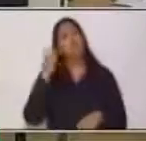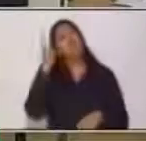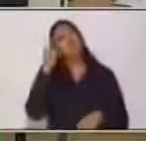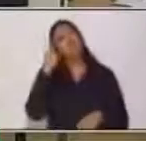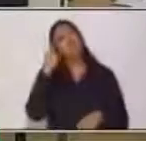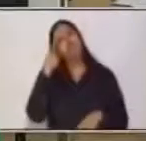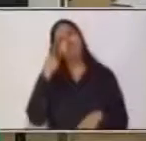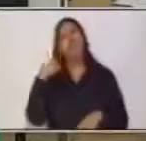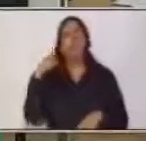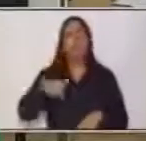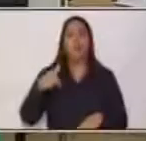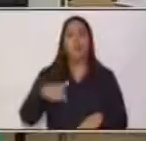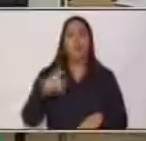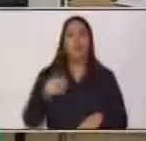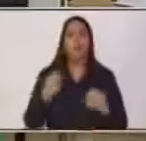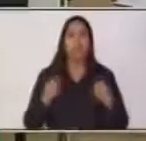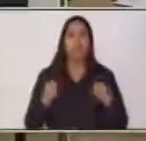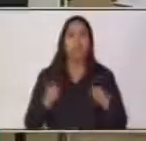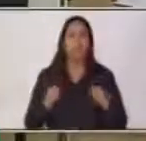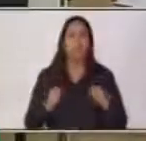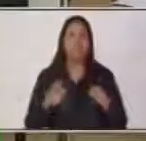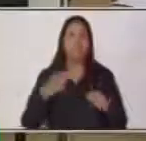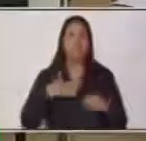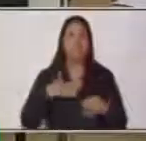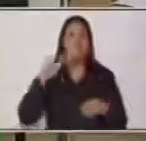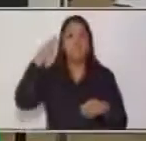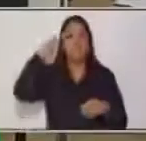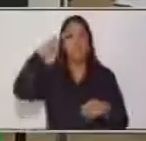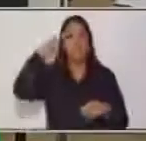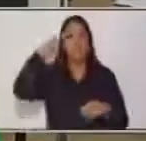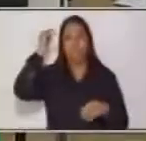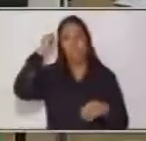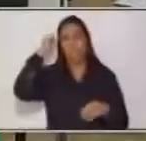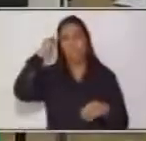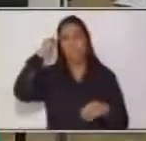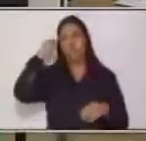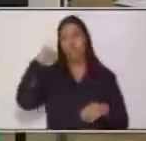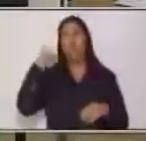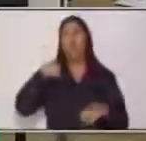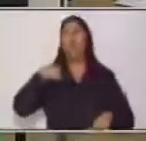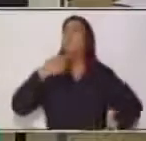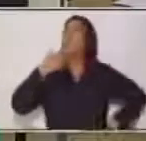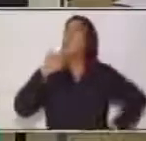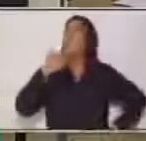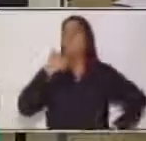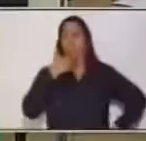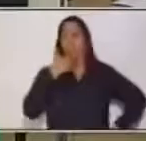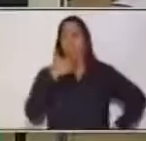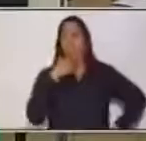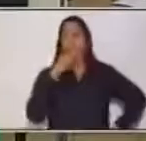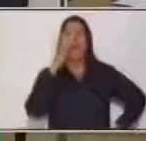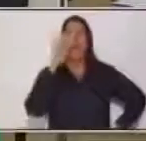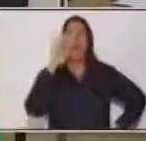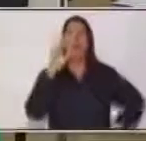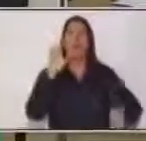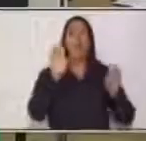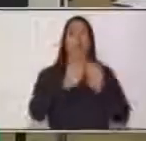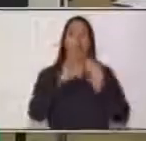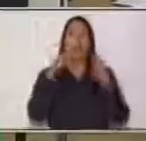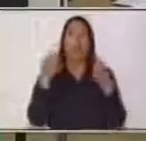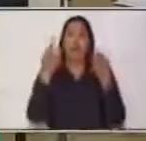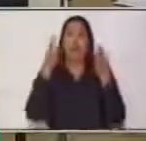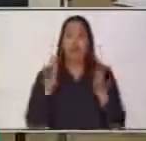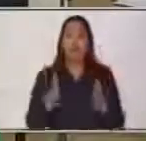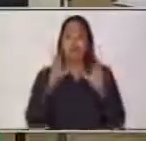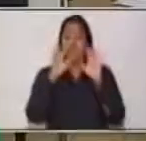expositivo en este momento a través de mi mente. Podría pensar, por ejemplo, en el periodismo. Yo